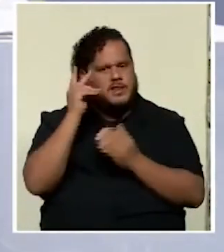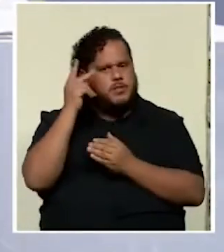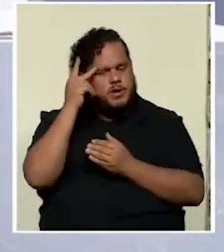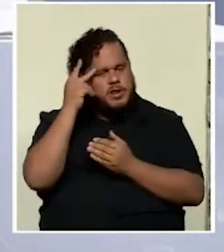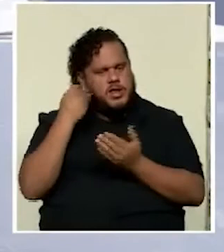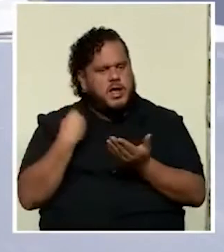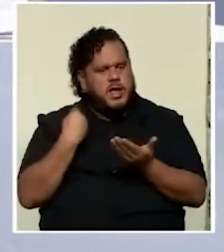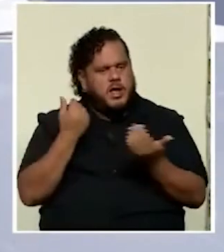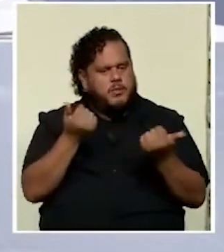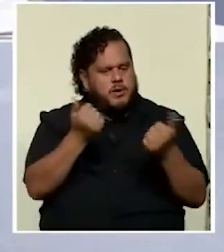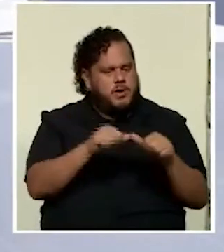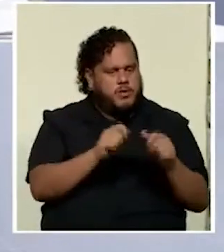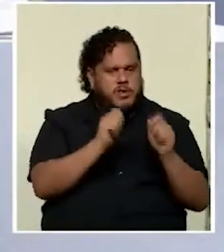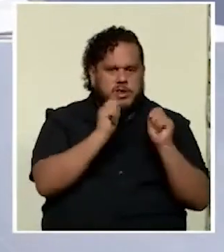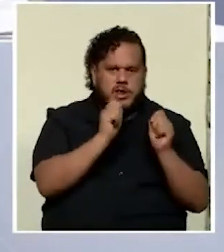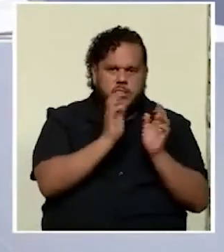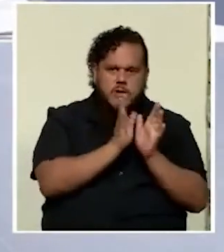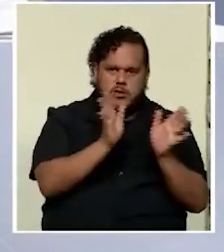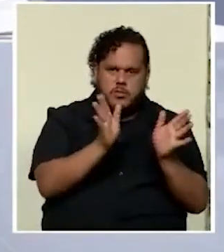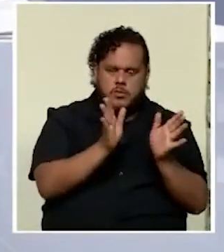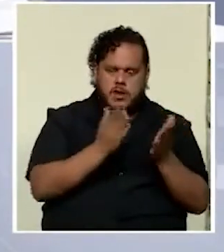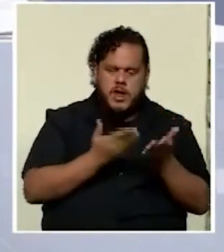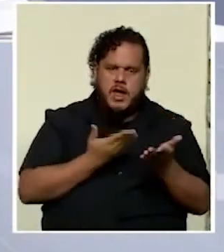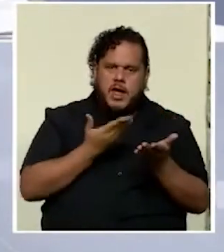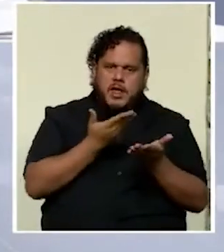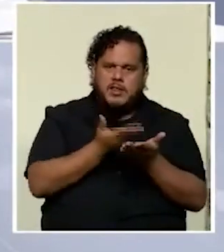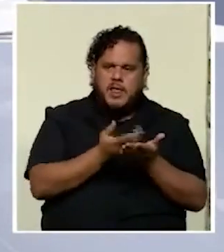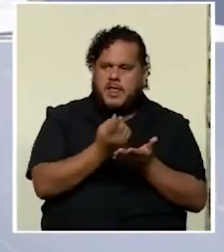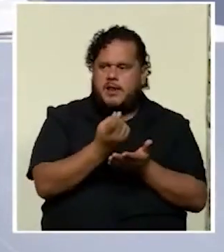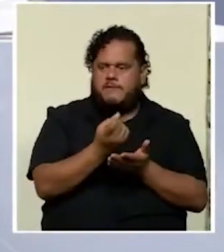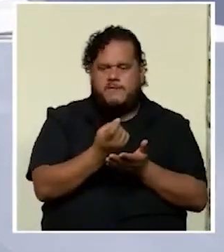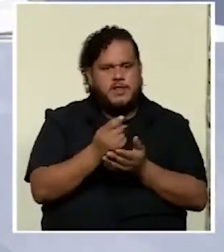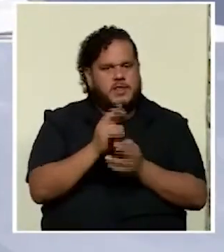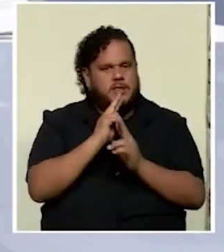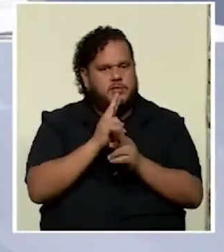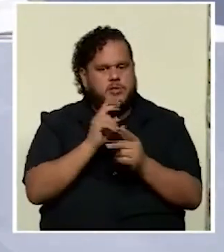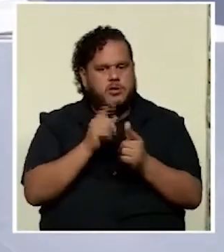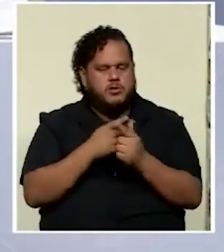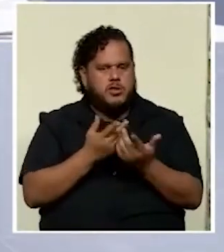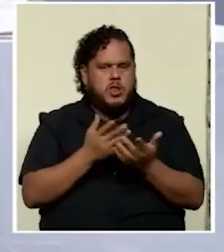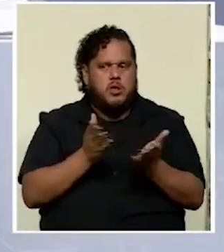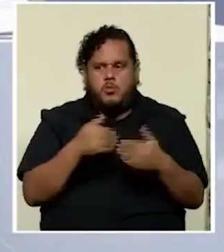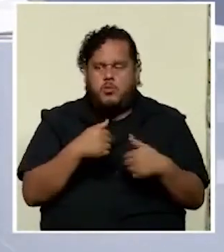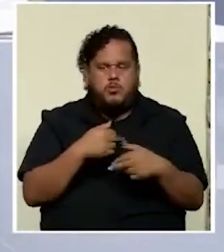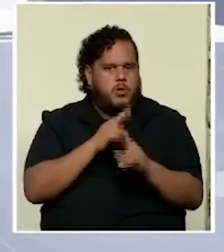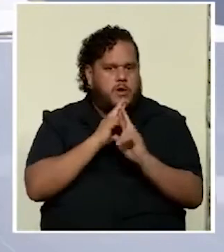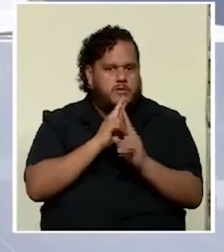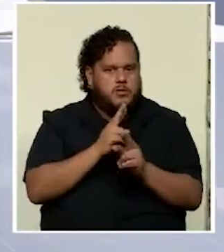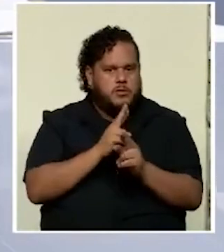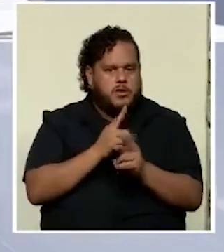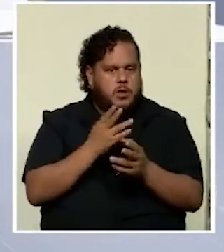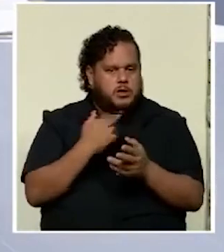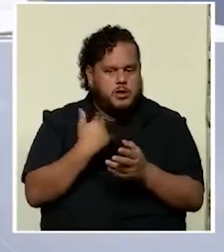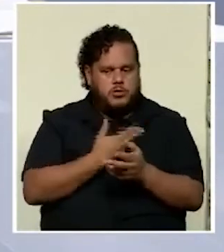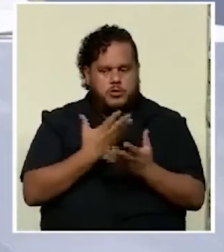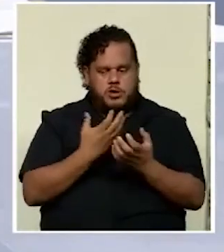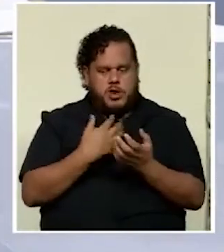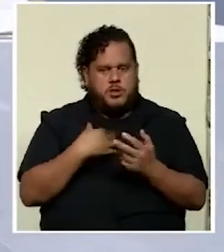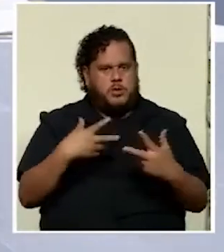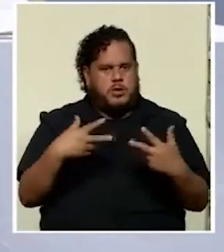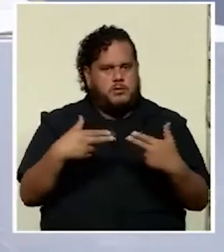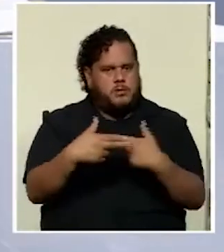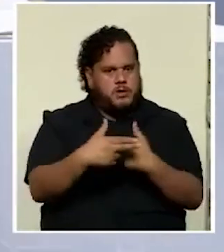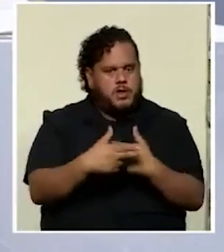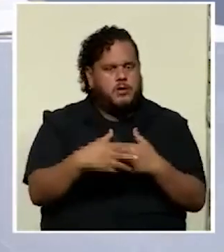apuesta de la educación pública dada la falta de resultados entonces dice bueno pues como no hay resultados que queremos recortemosle